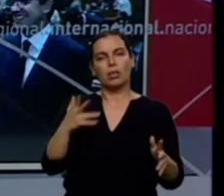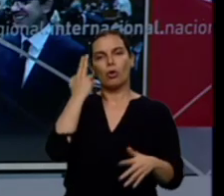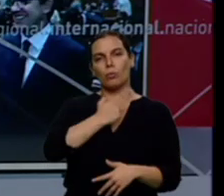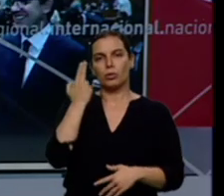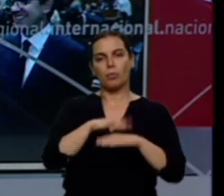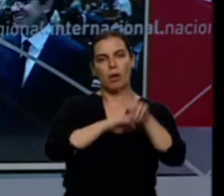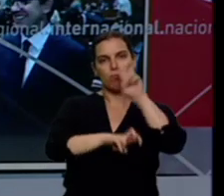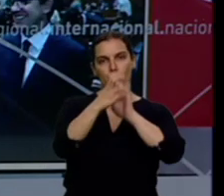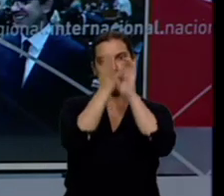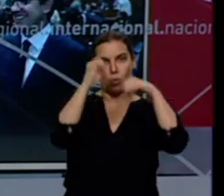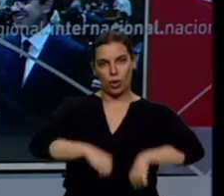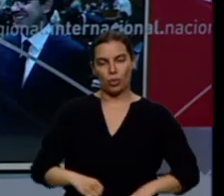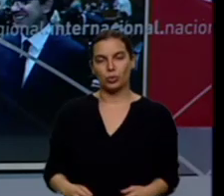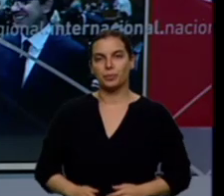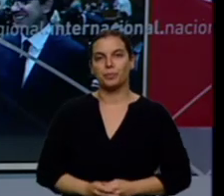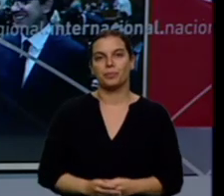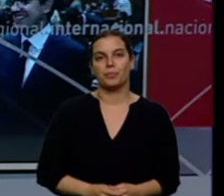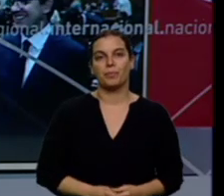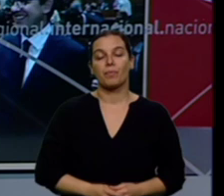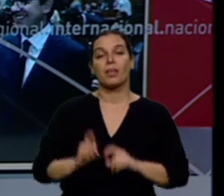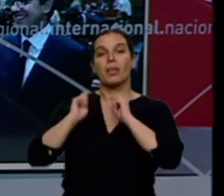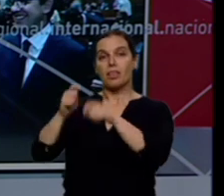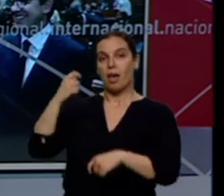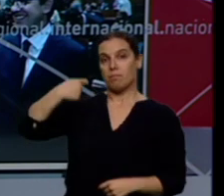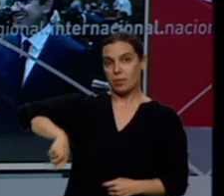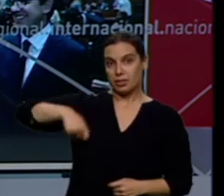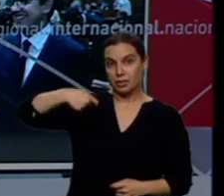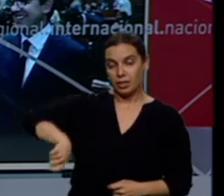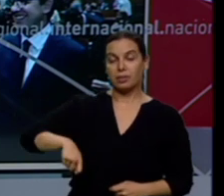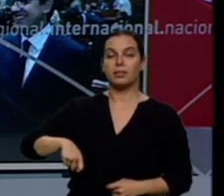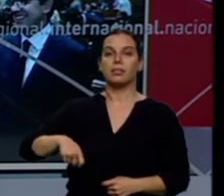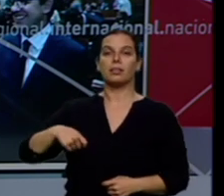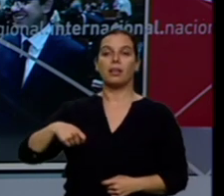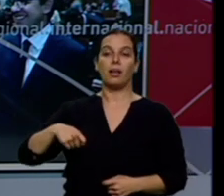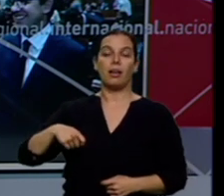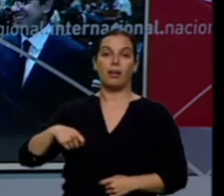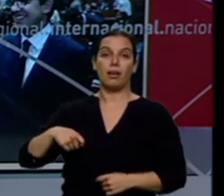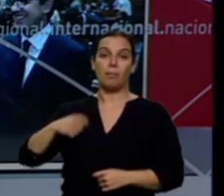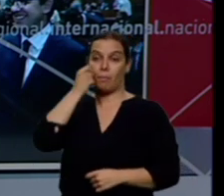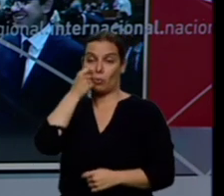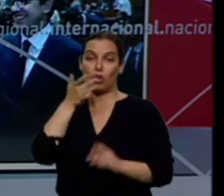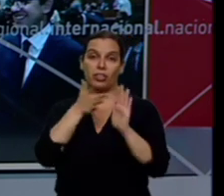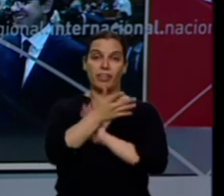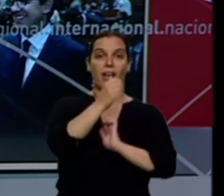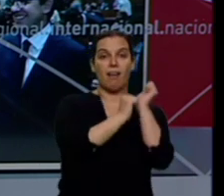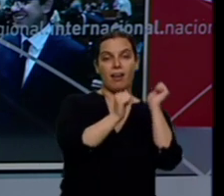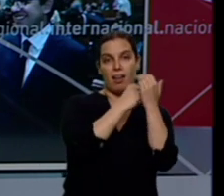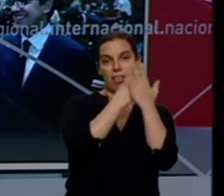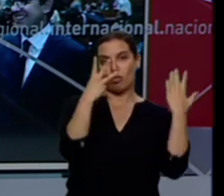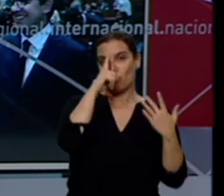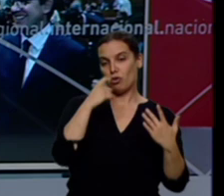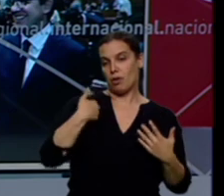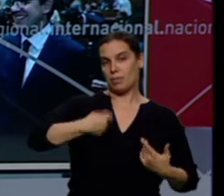La investidura de Mañueco pone fin a 18 años de gobierno de Juan Vicente Herrera, una dedicación que Mañueco le ha agradecido en su